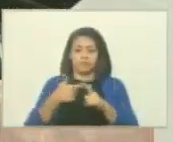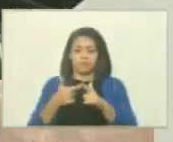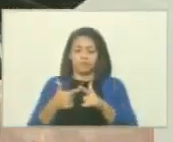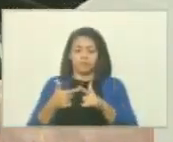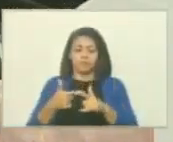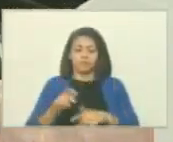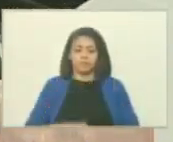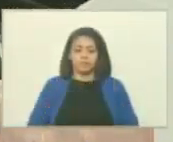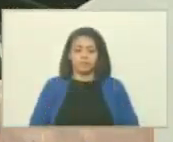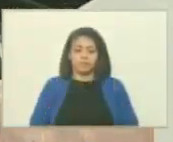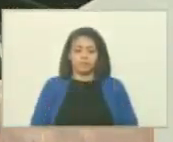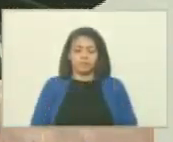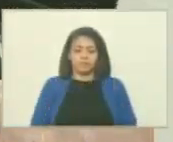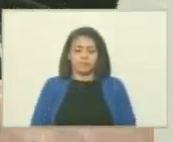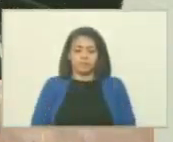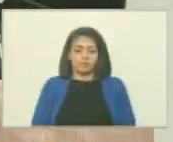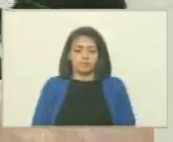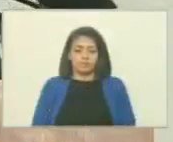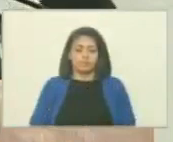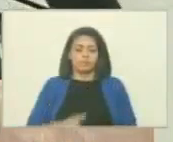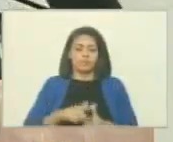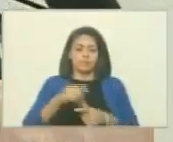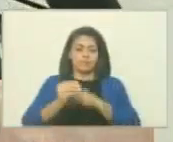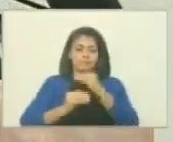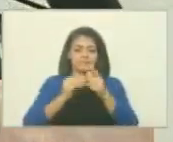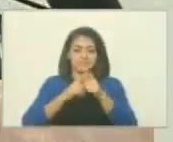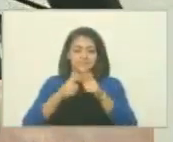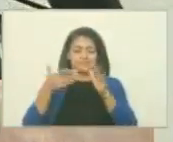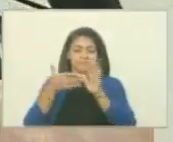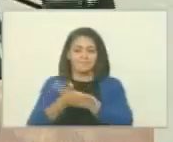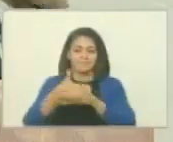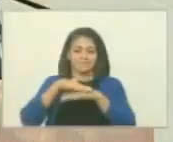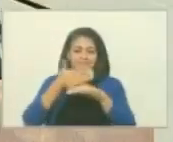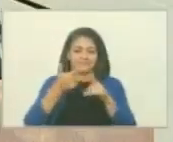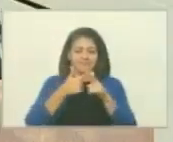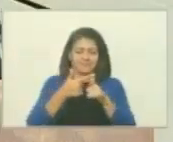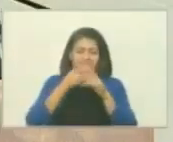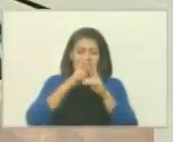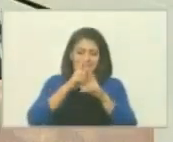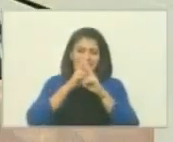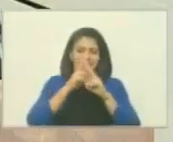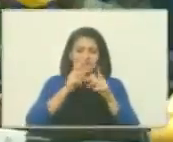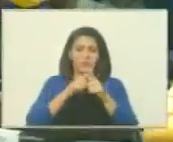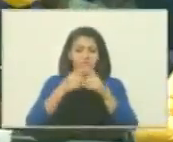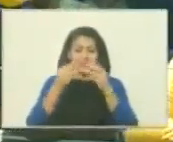abrazo la respuesta en unidad la respuesta